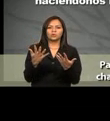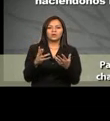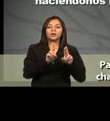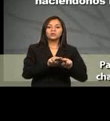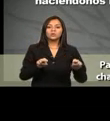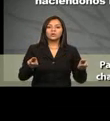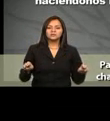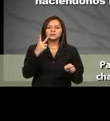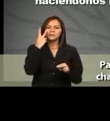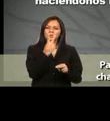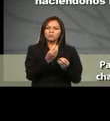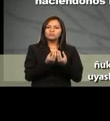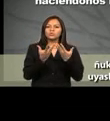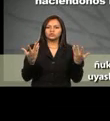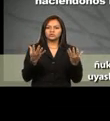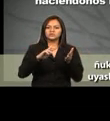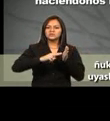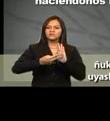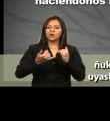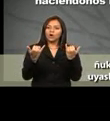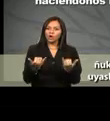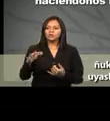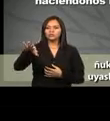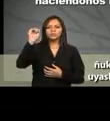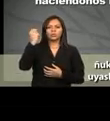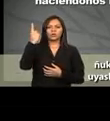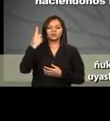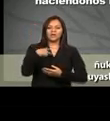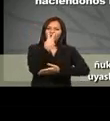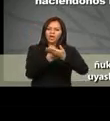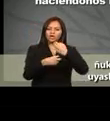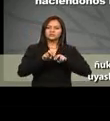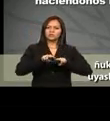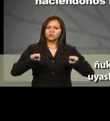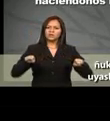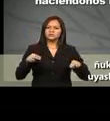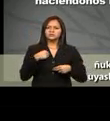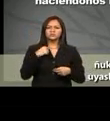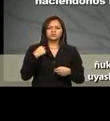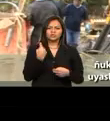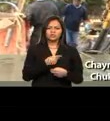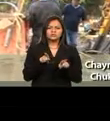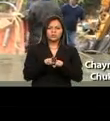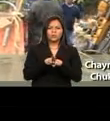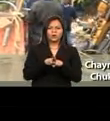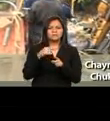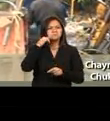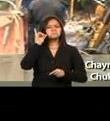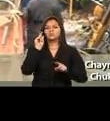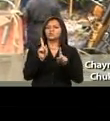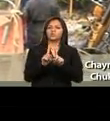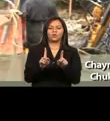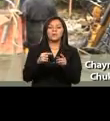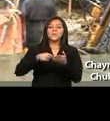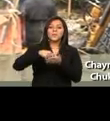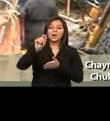naturaleza tiene mucho que decir y ya va siendo hora de que nosotros, sus hijos, no sigamos haciéndonos los sordos. Una de las primeras